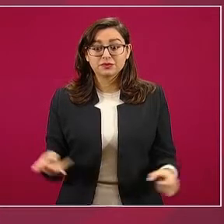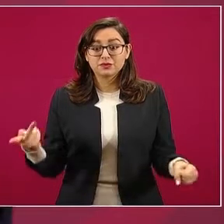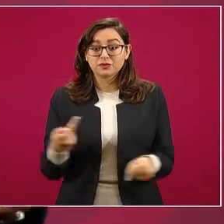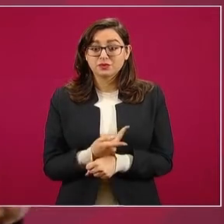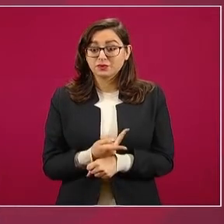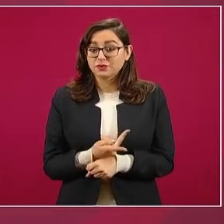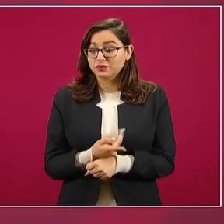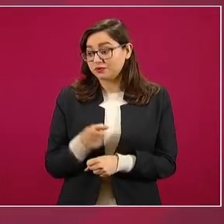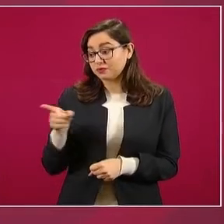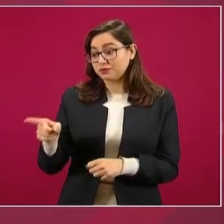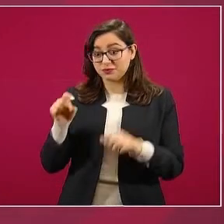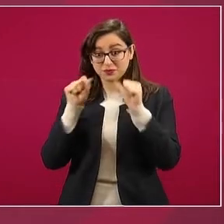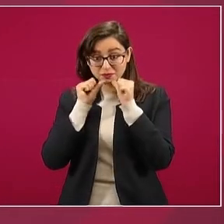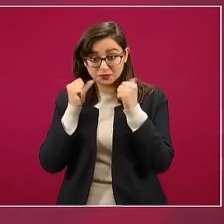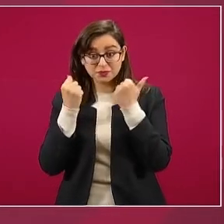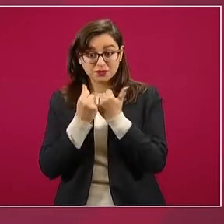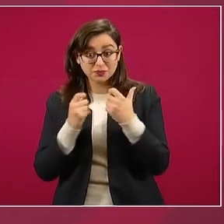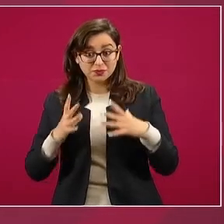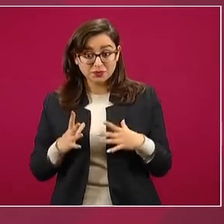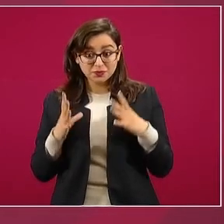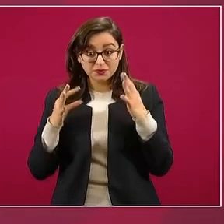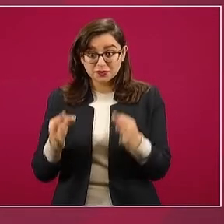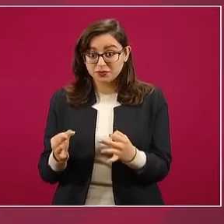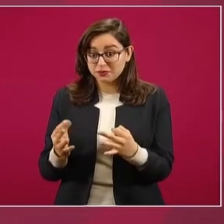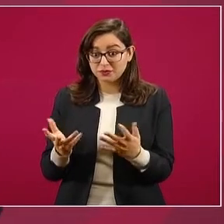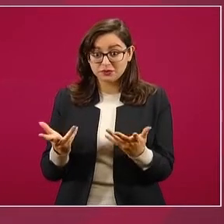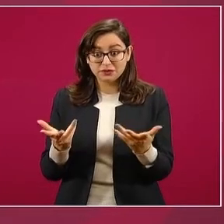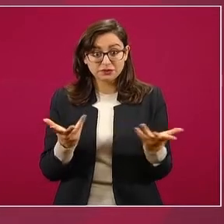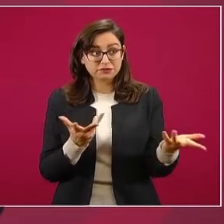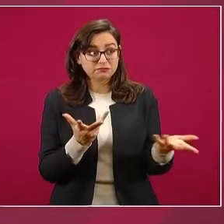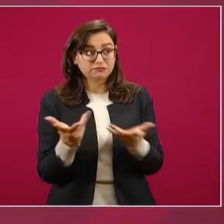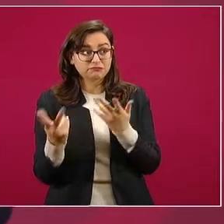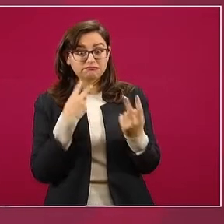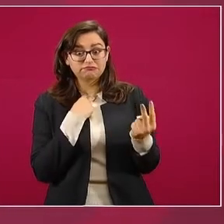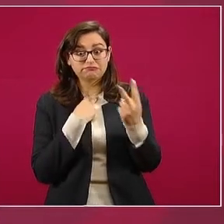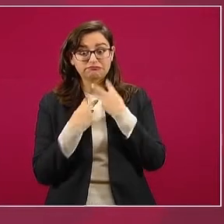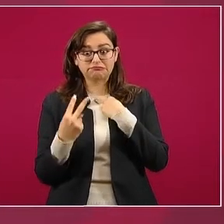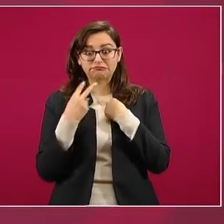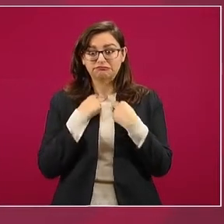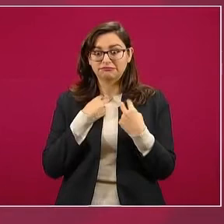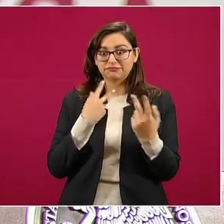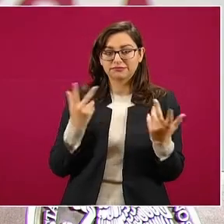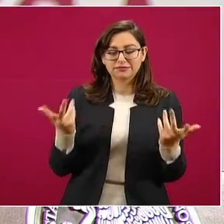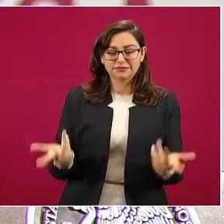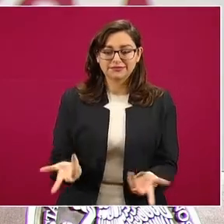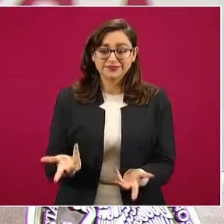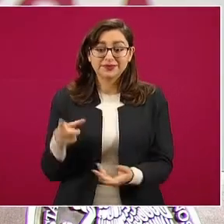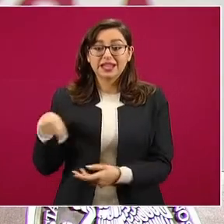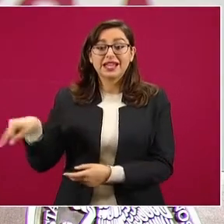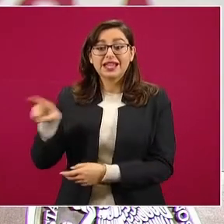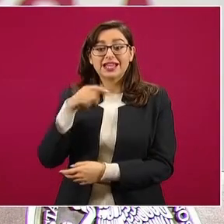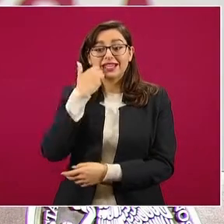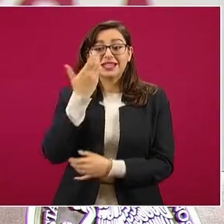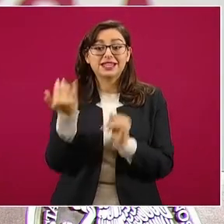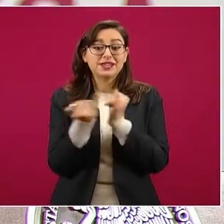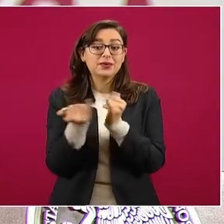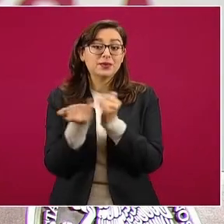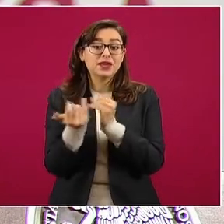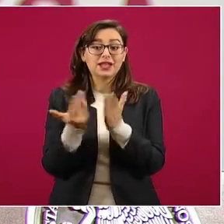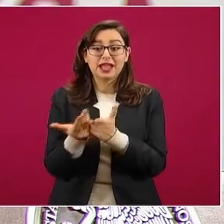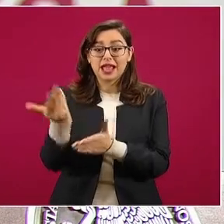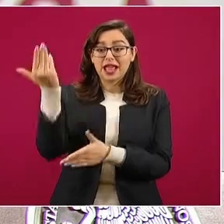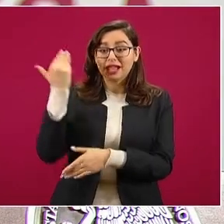buscan que se mantengan las mismas prácticas de la